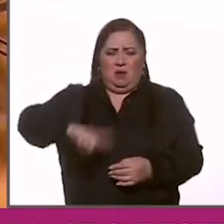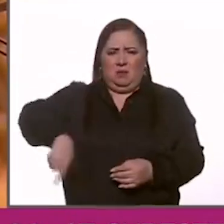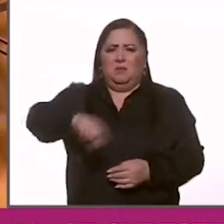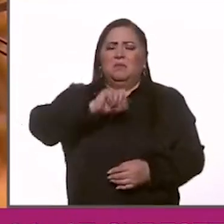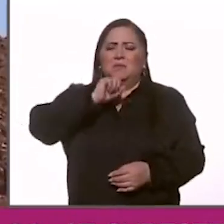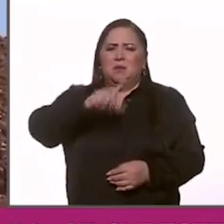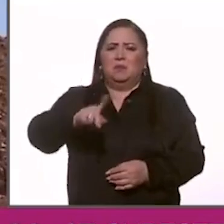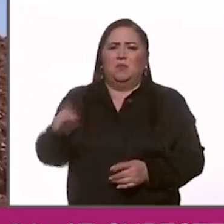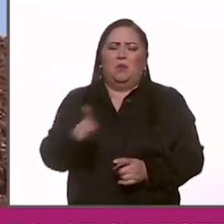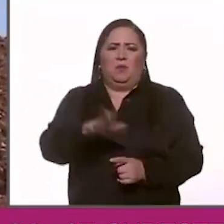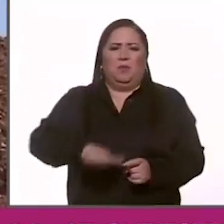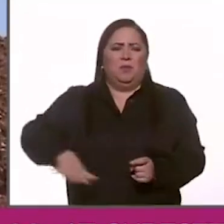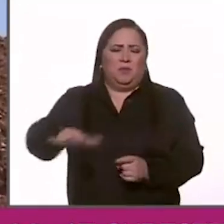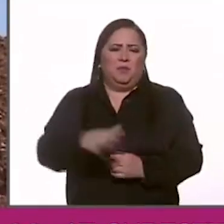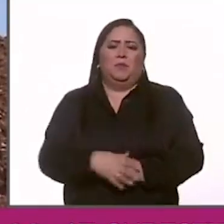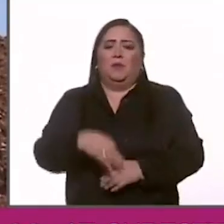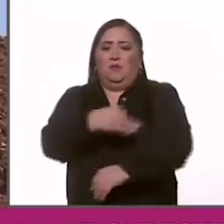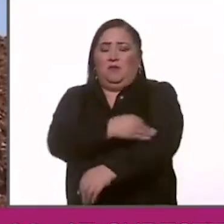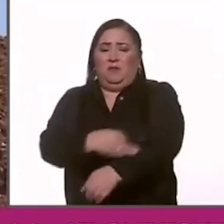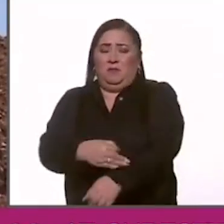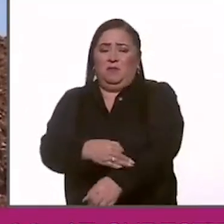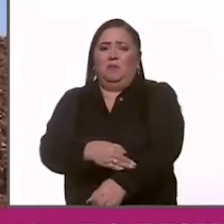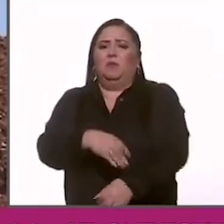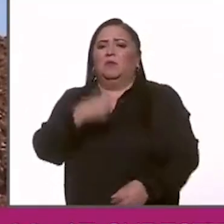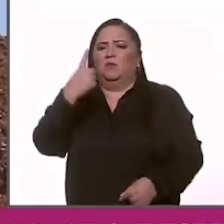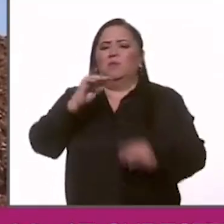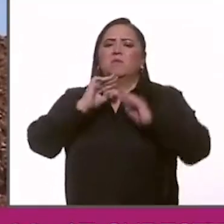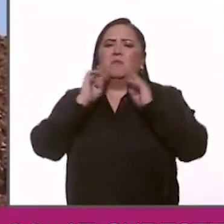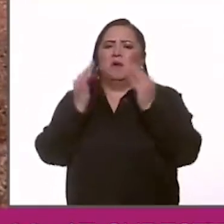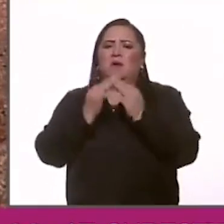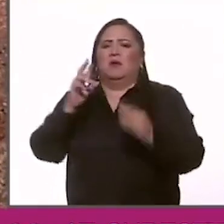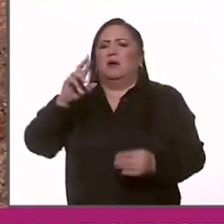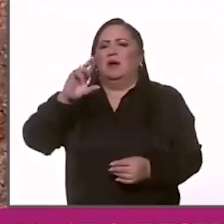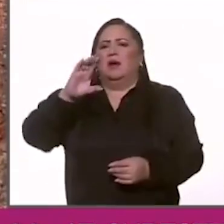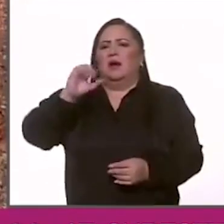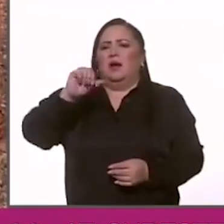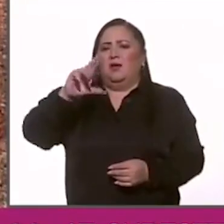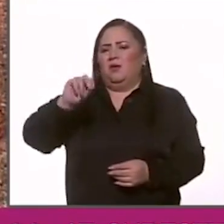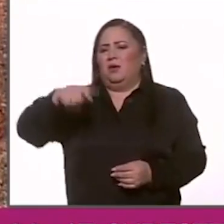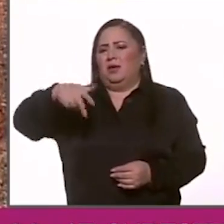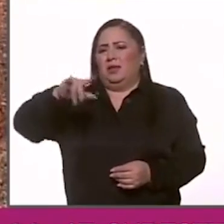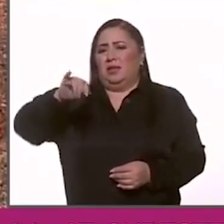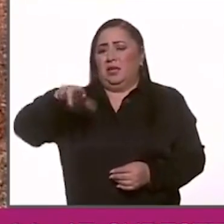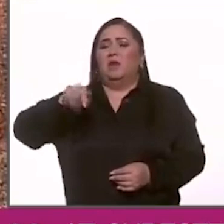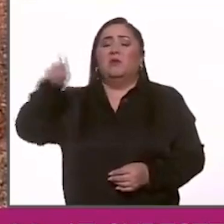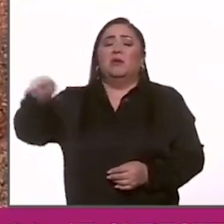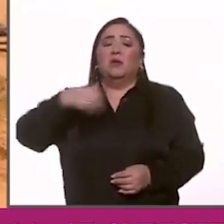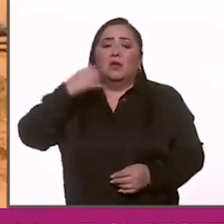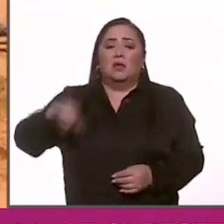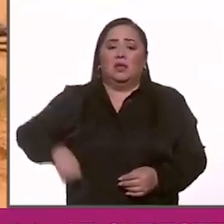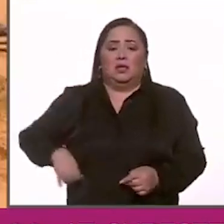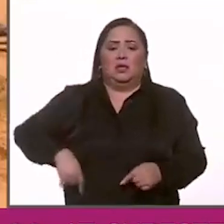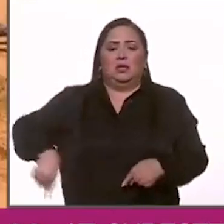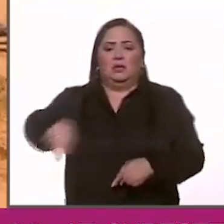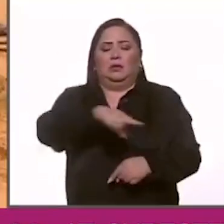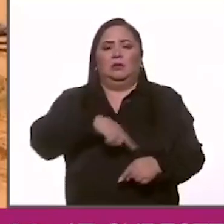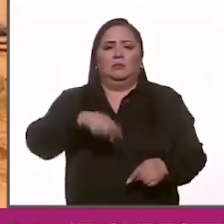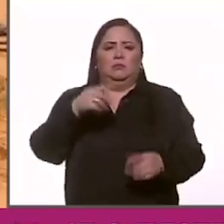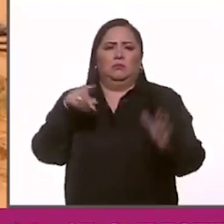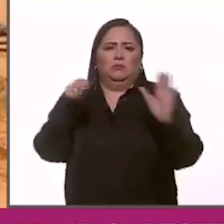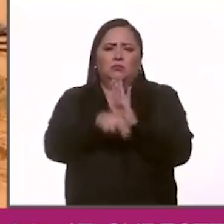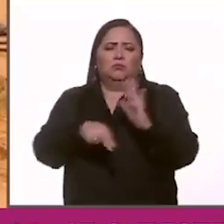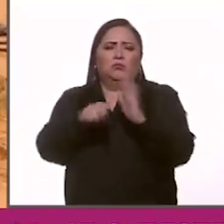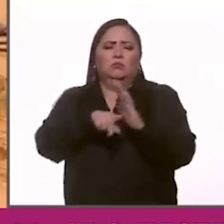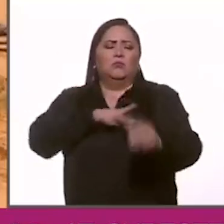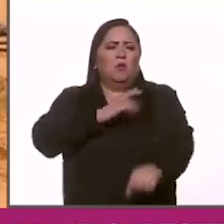Caborca, la familia de un narcotraficante, Rafael Caro Quintero, que son los que tienen intereses aquí, que son los que han asesinado a nuestros